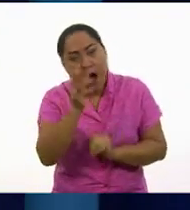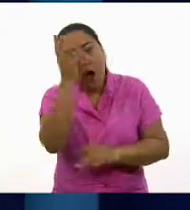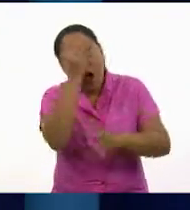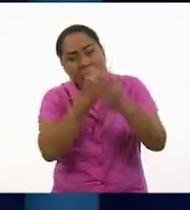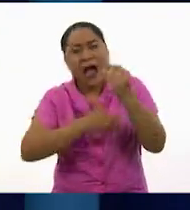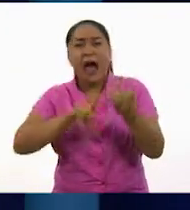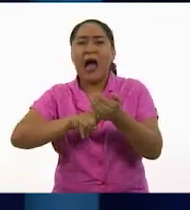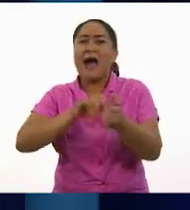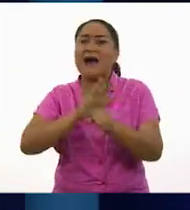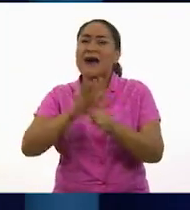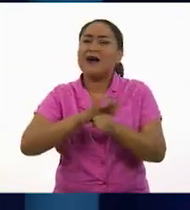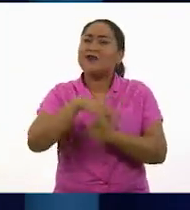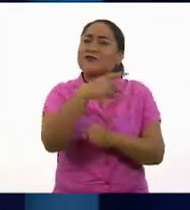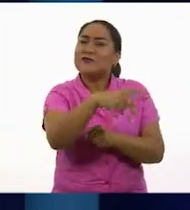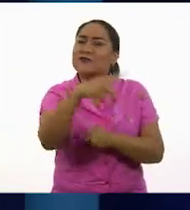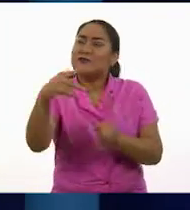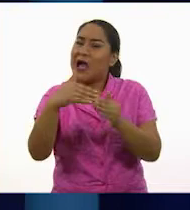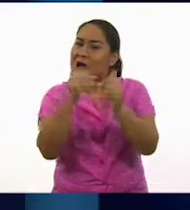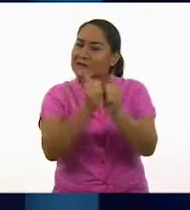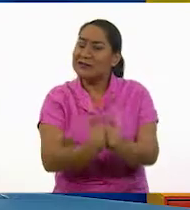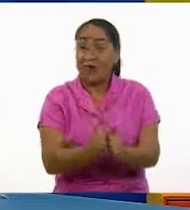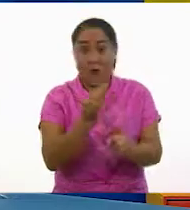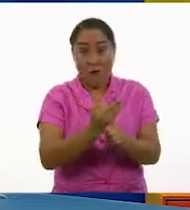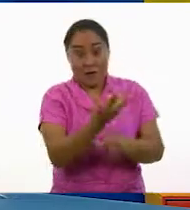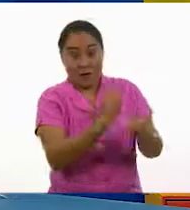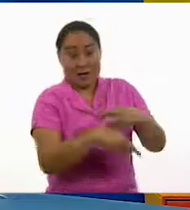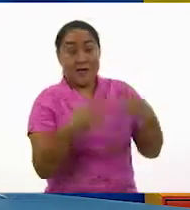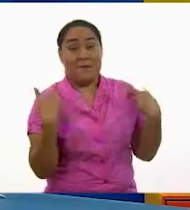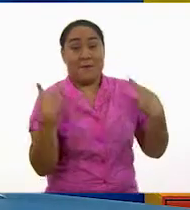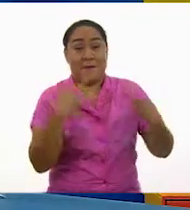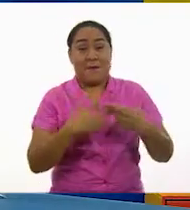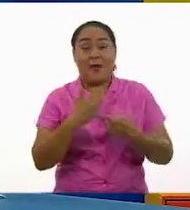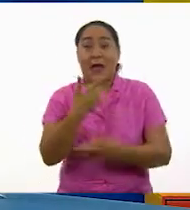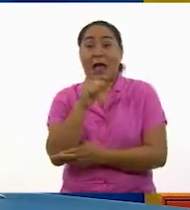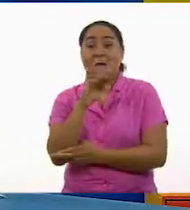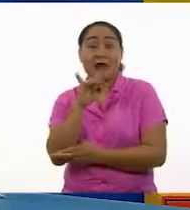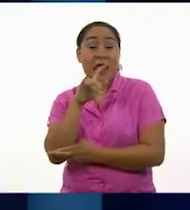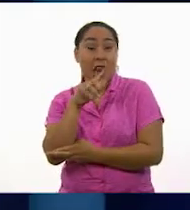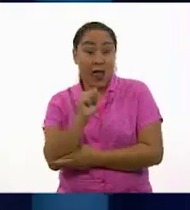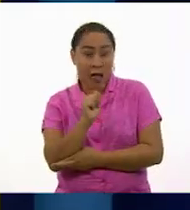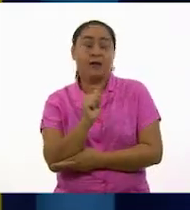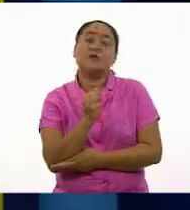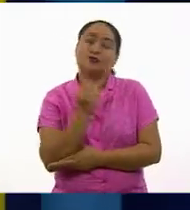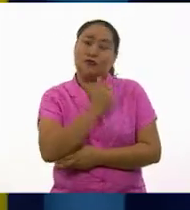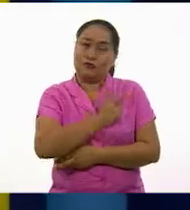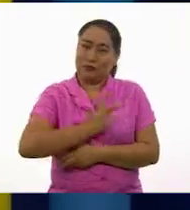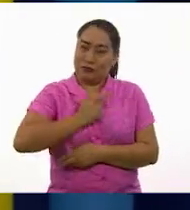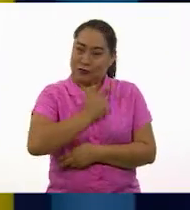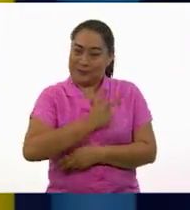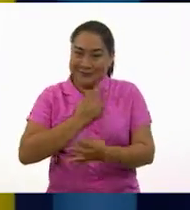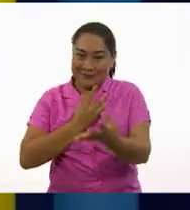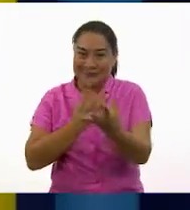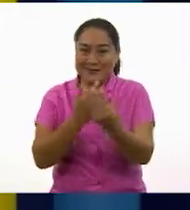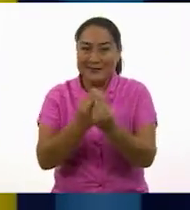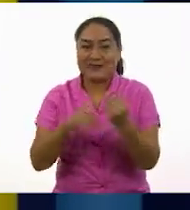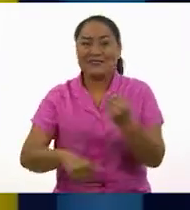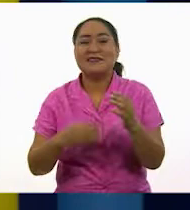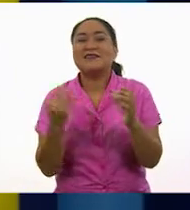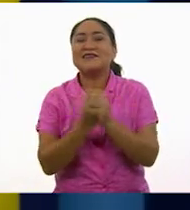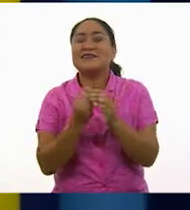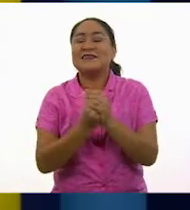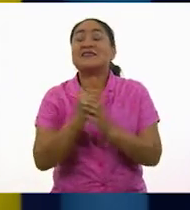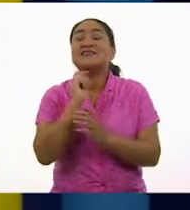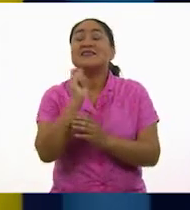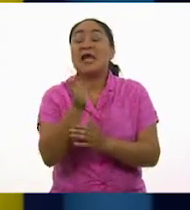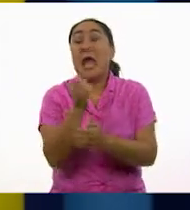hogares. Hoy nos acompaña la maestra Gabriela Unzueta Gómez y vamos a tener el gusto de estar con ustedes en esta clase de